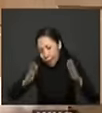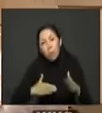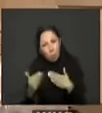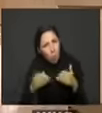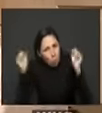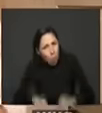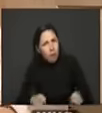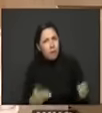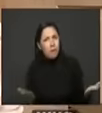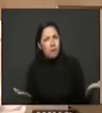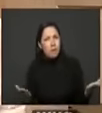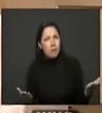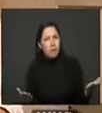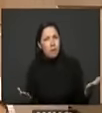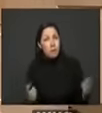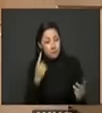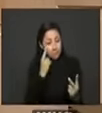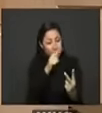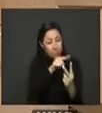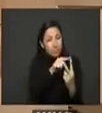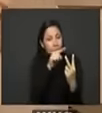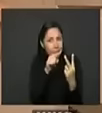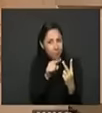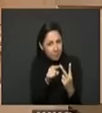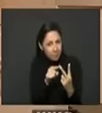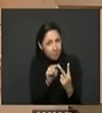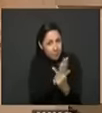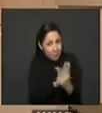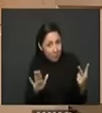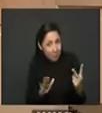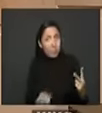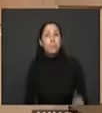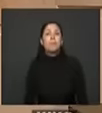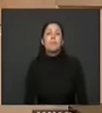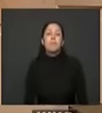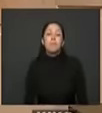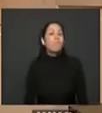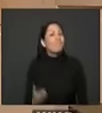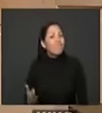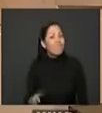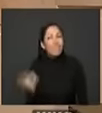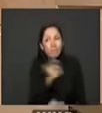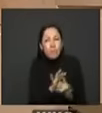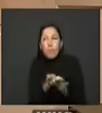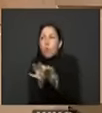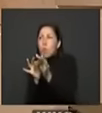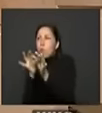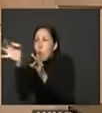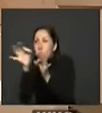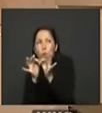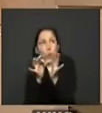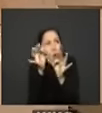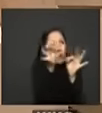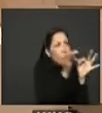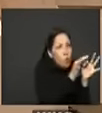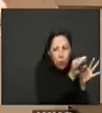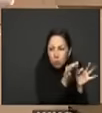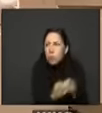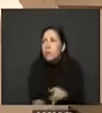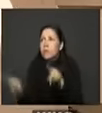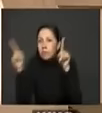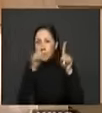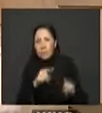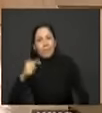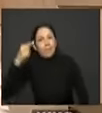porque esos dos pasos porque lo que nosotros necesitamos son municipios que tengan la capacidad de